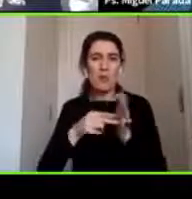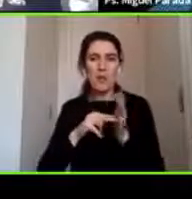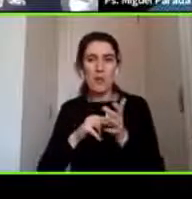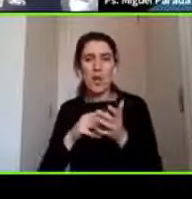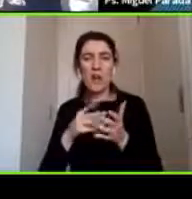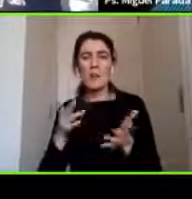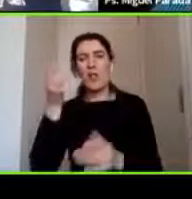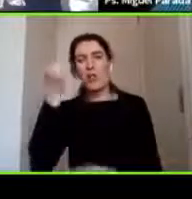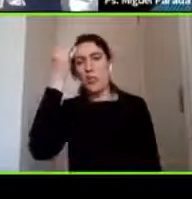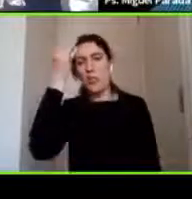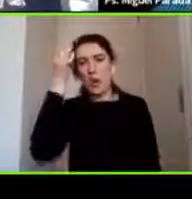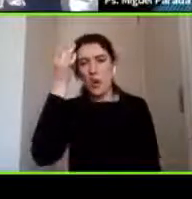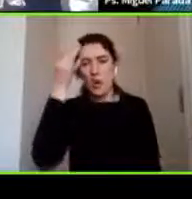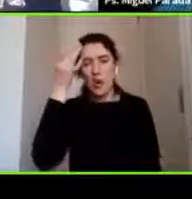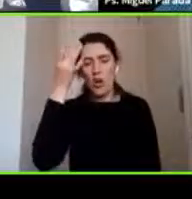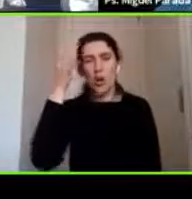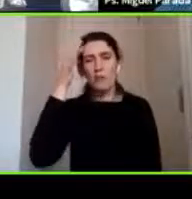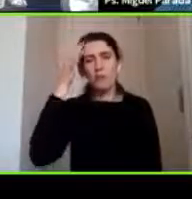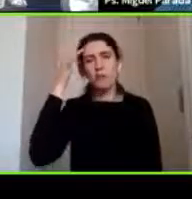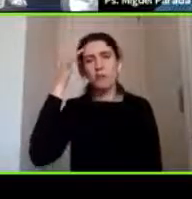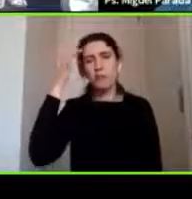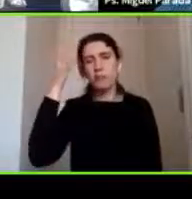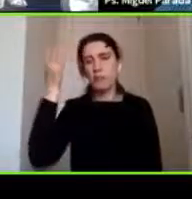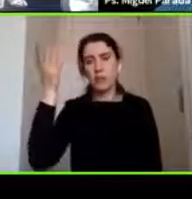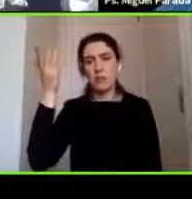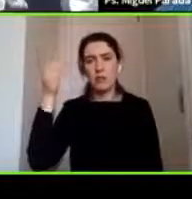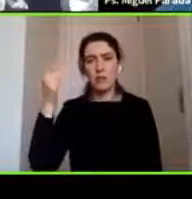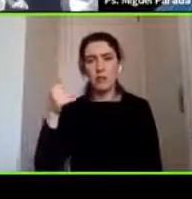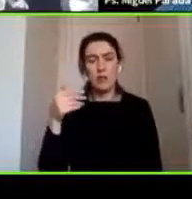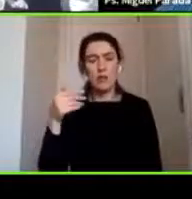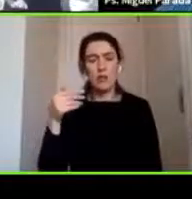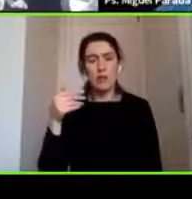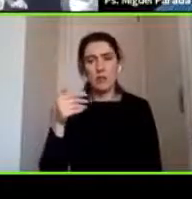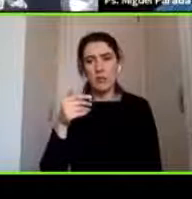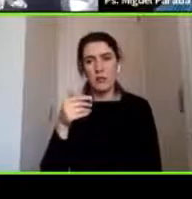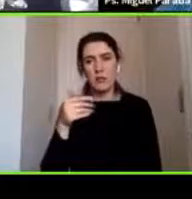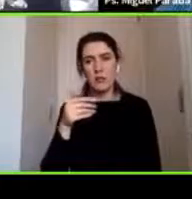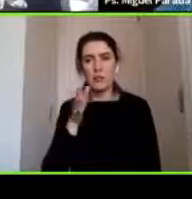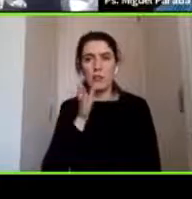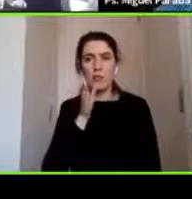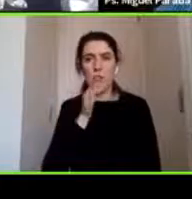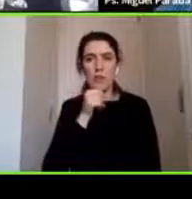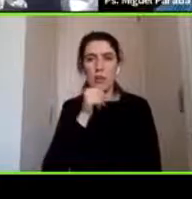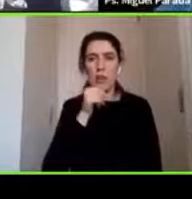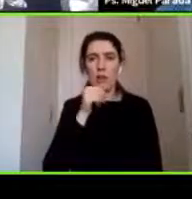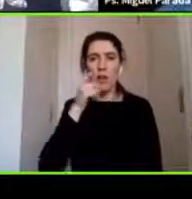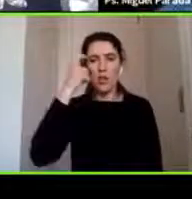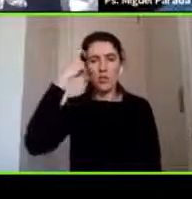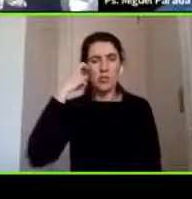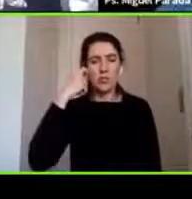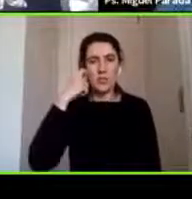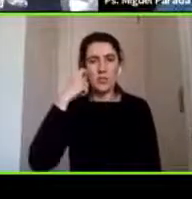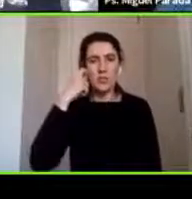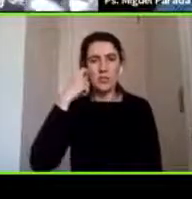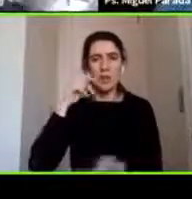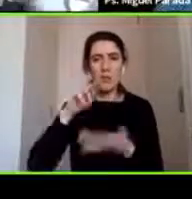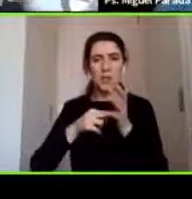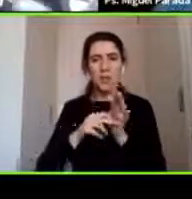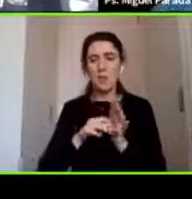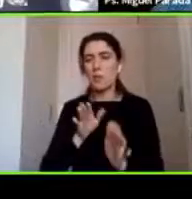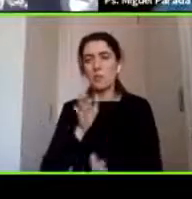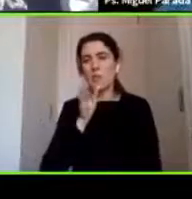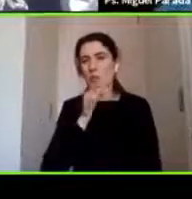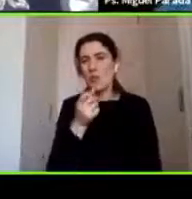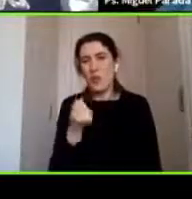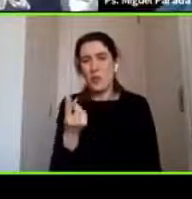cabeza ni cefalea ni compromiso conciencia por lo tanto no hay mucha estadística de eso solamente de los